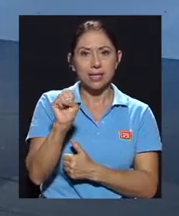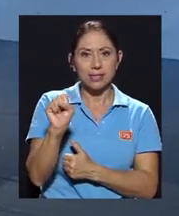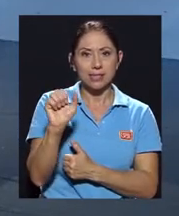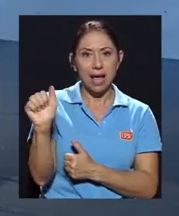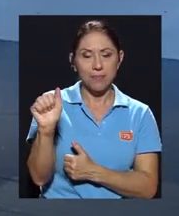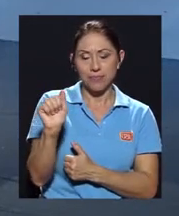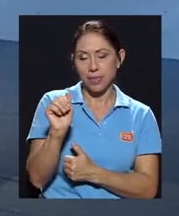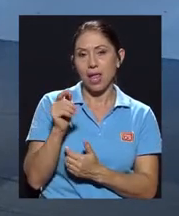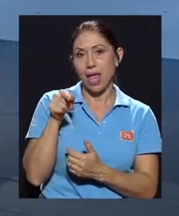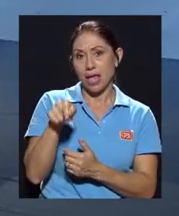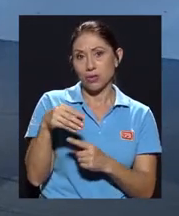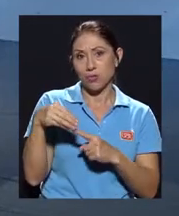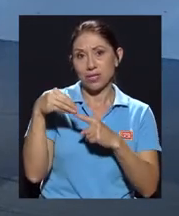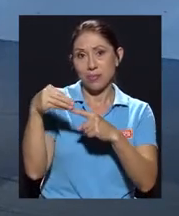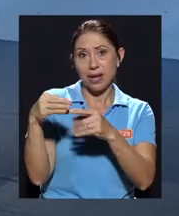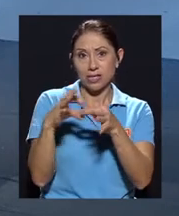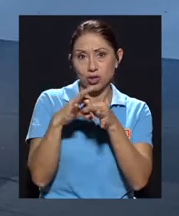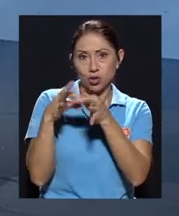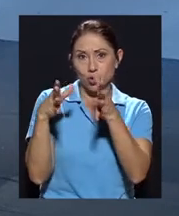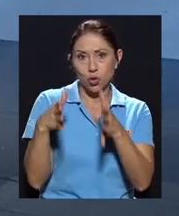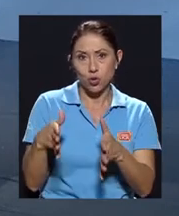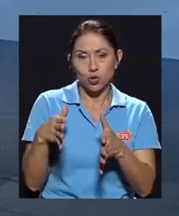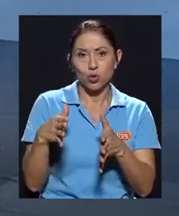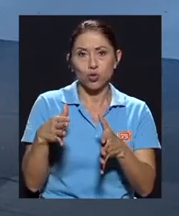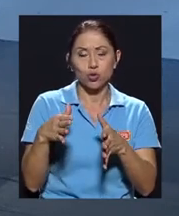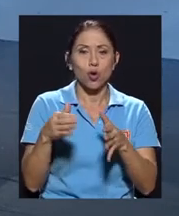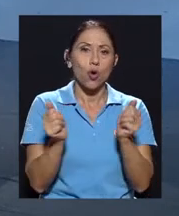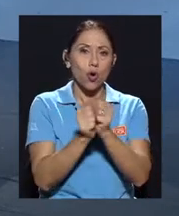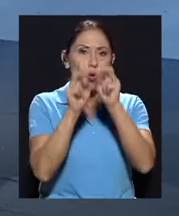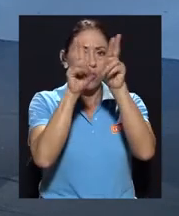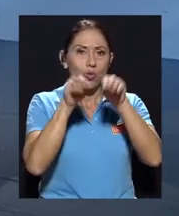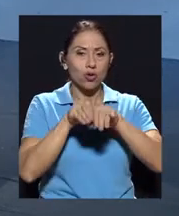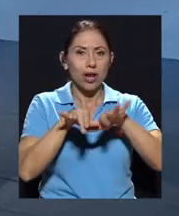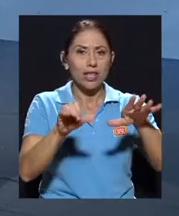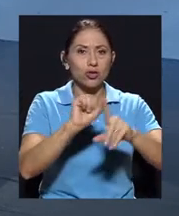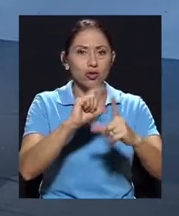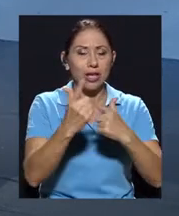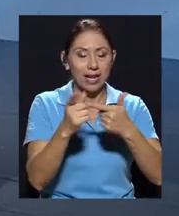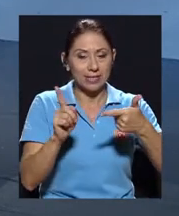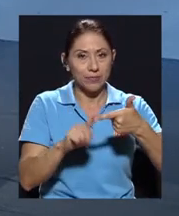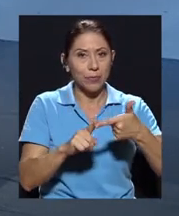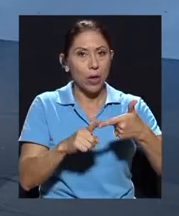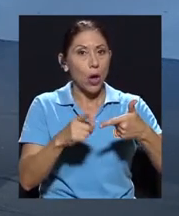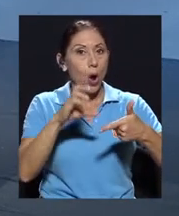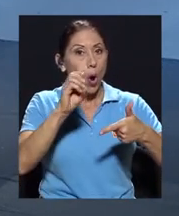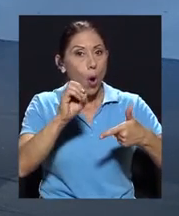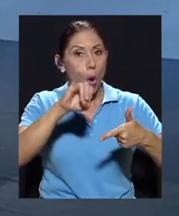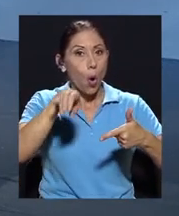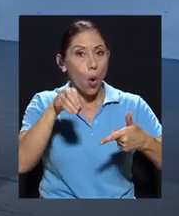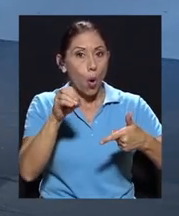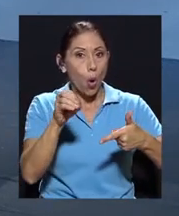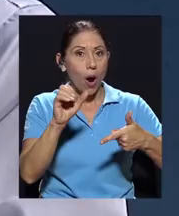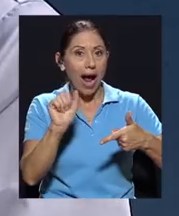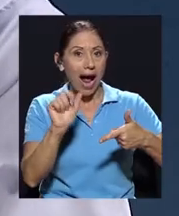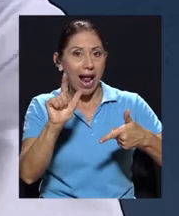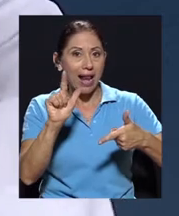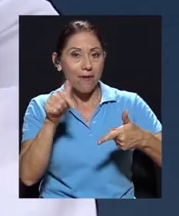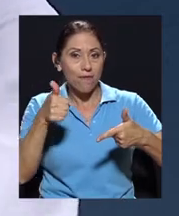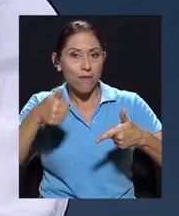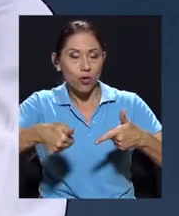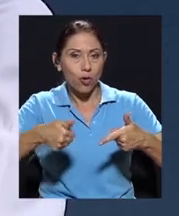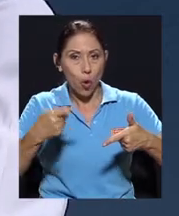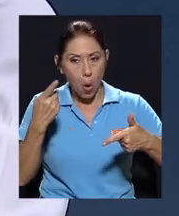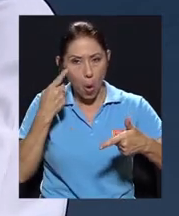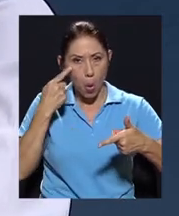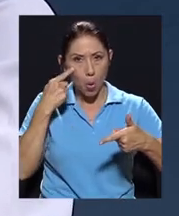nuestros principales socios en materia de redes sociales. Ojo al voto también nos ha abierto las puertas en